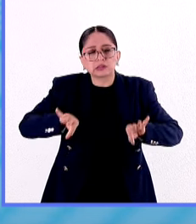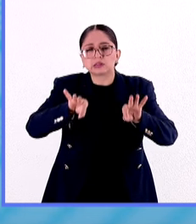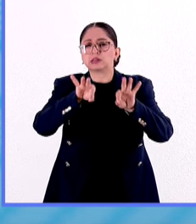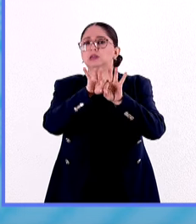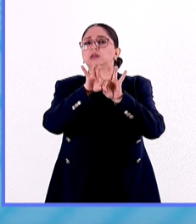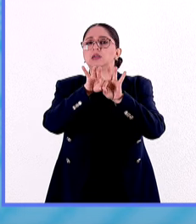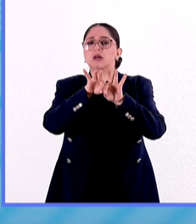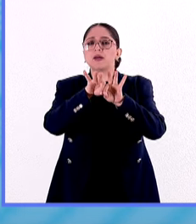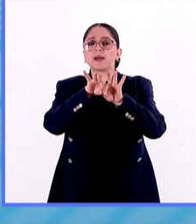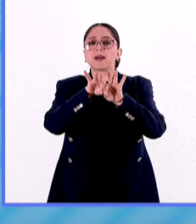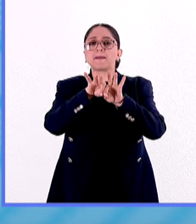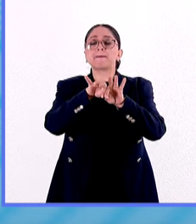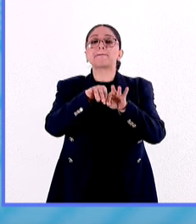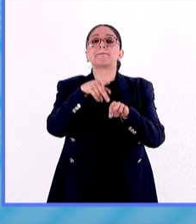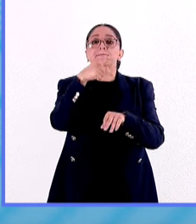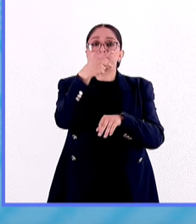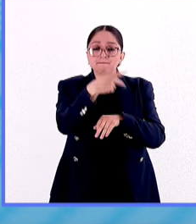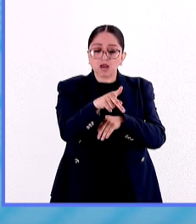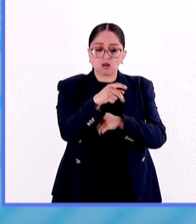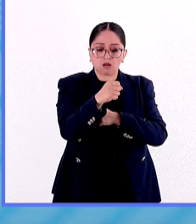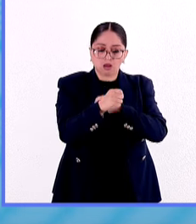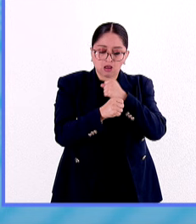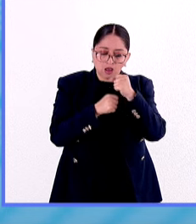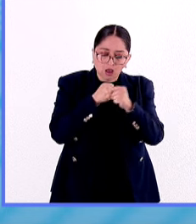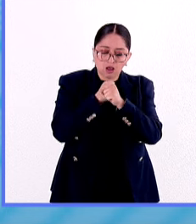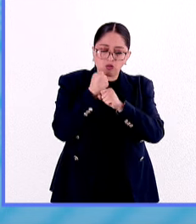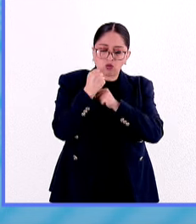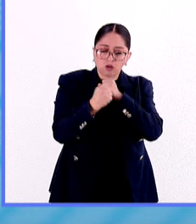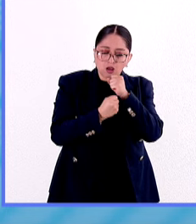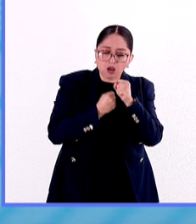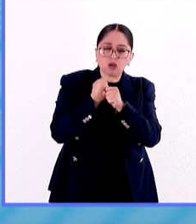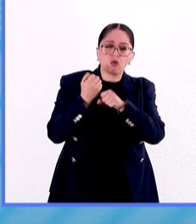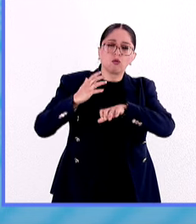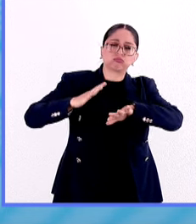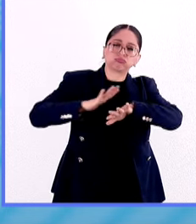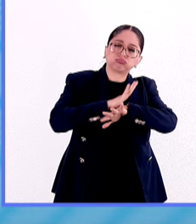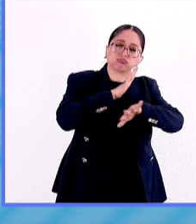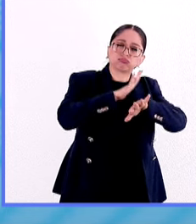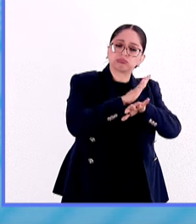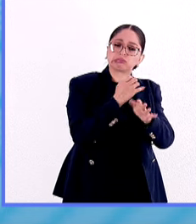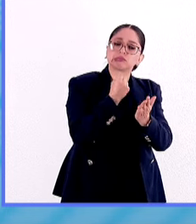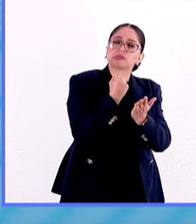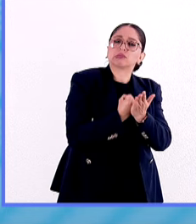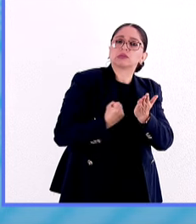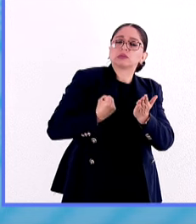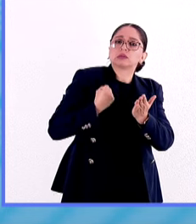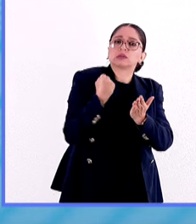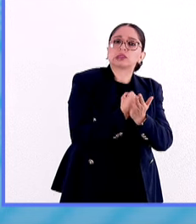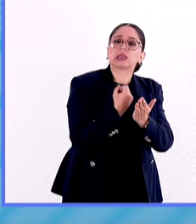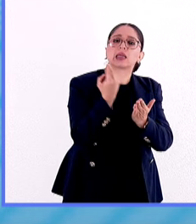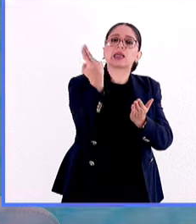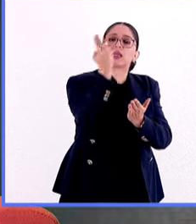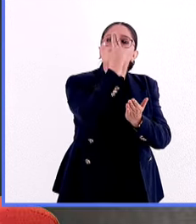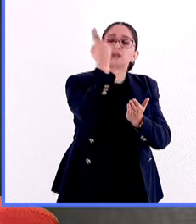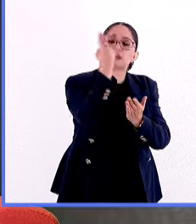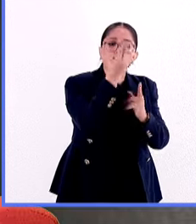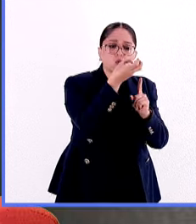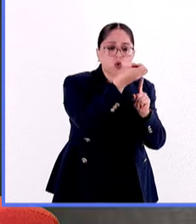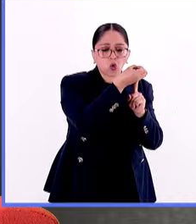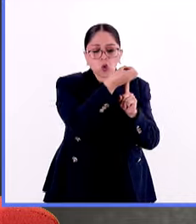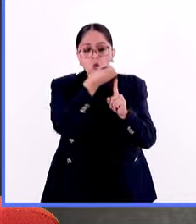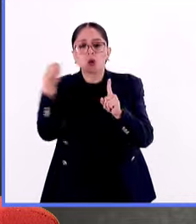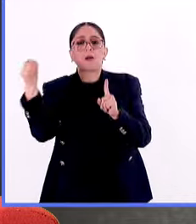ha sido todo un proceso de evolución y de lucha por conseguir la mejor organización